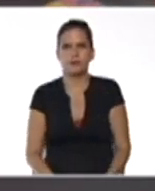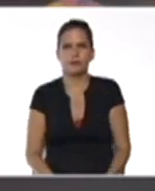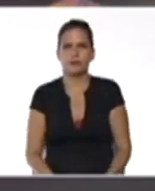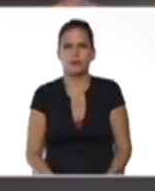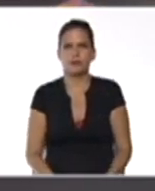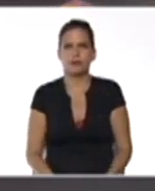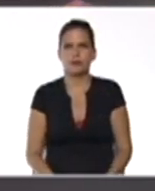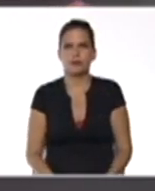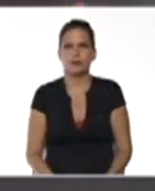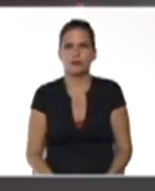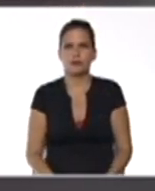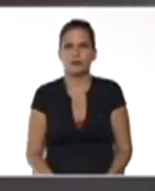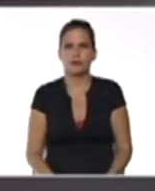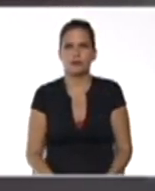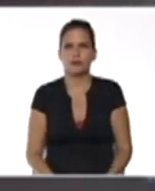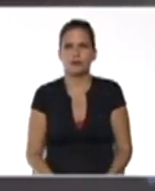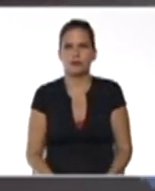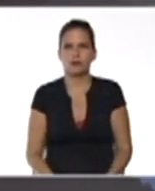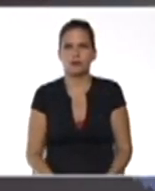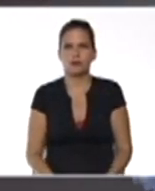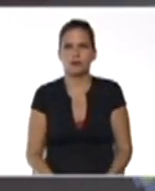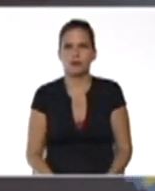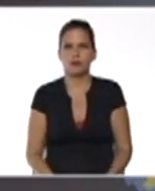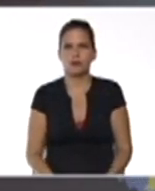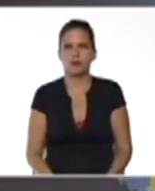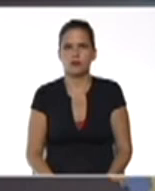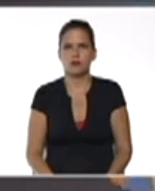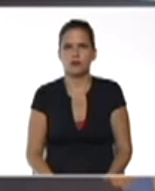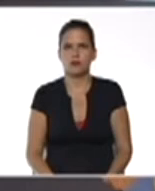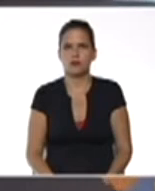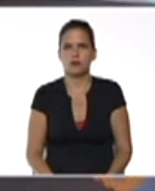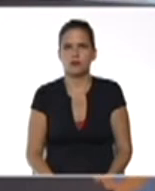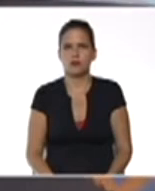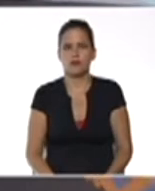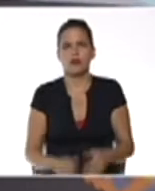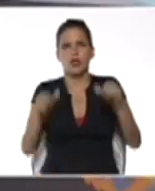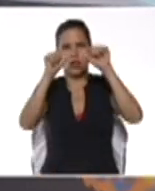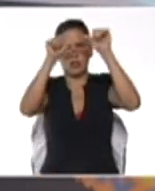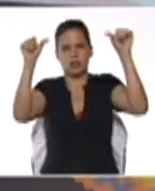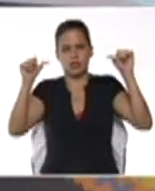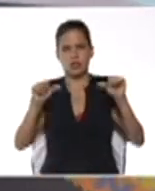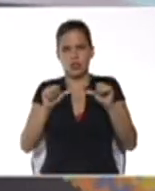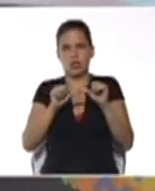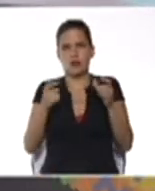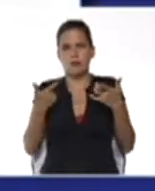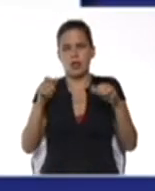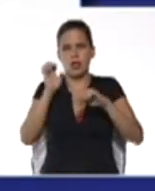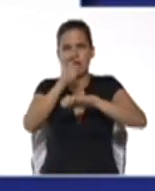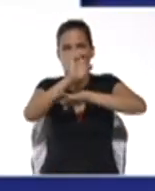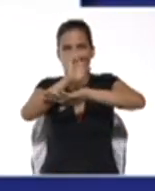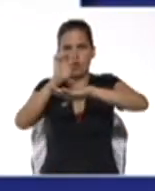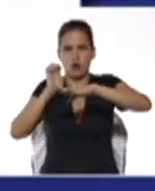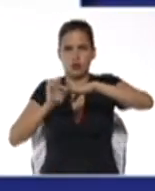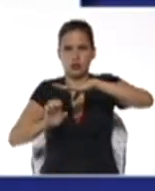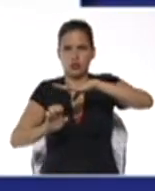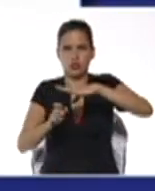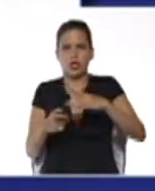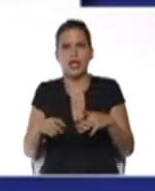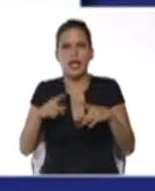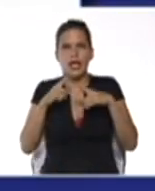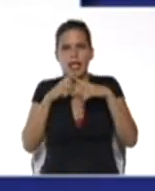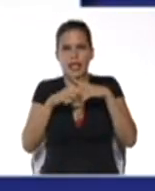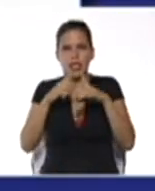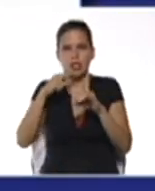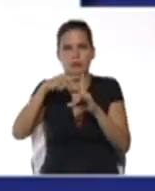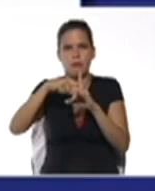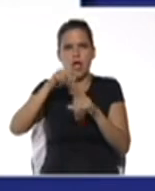presenta en el ejercicio. El sistema de ecuaciones x más 2 por